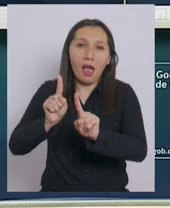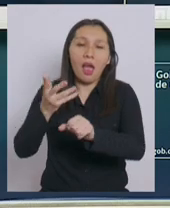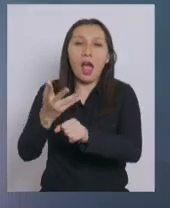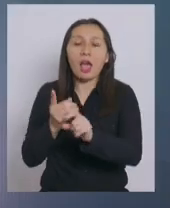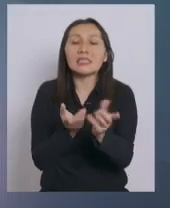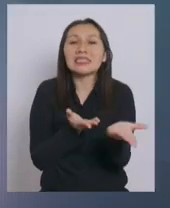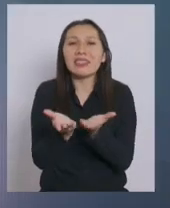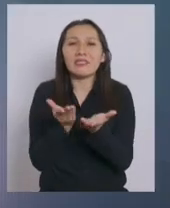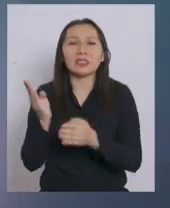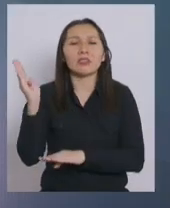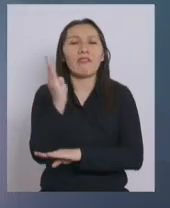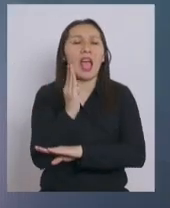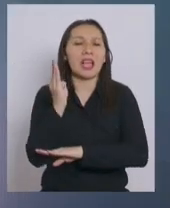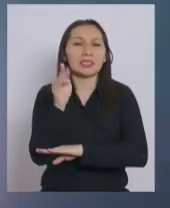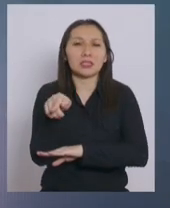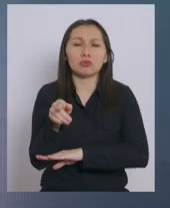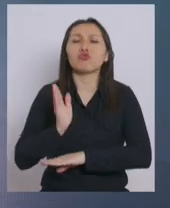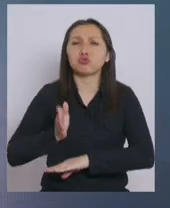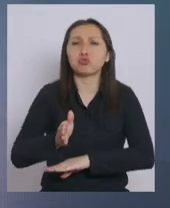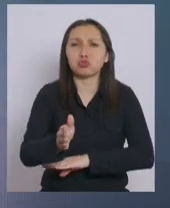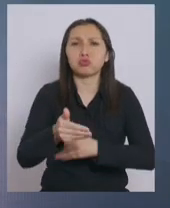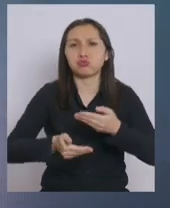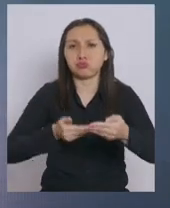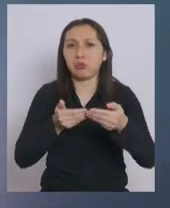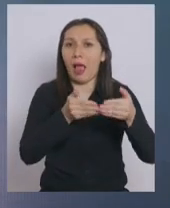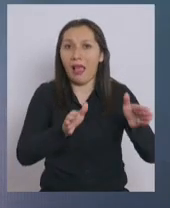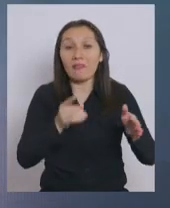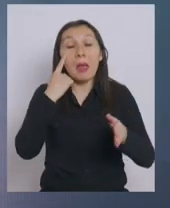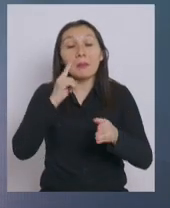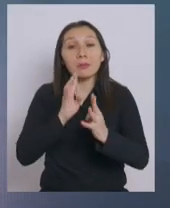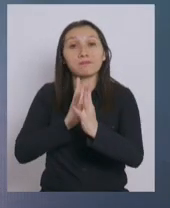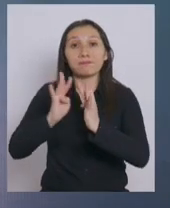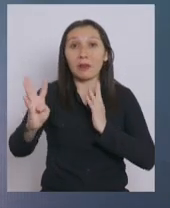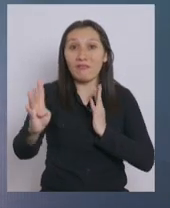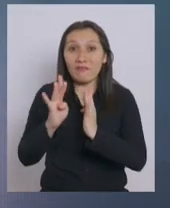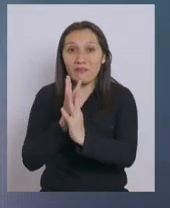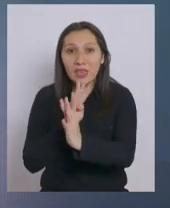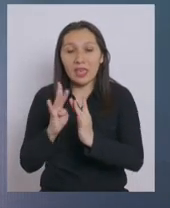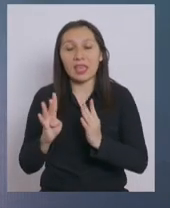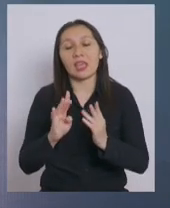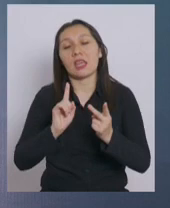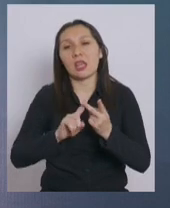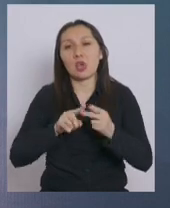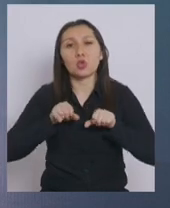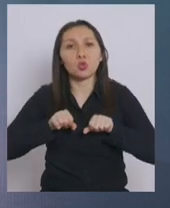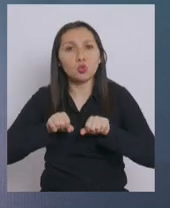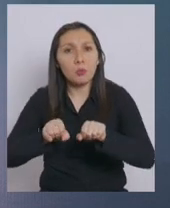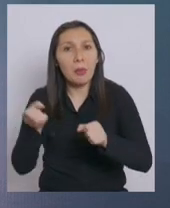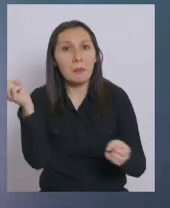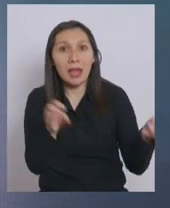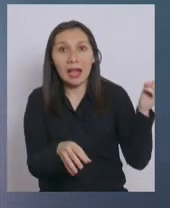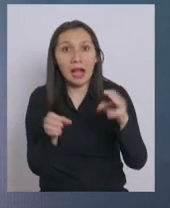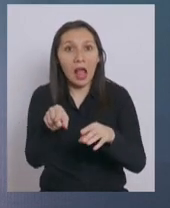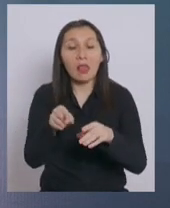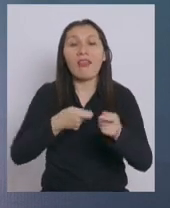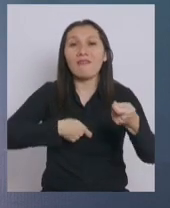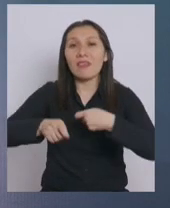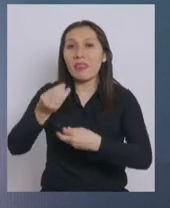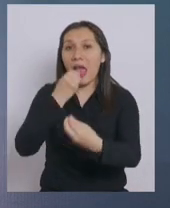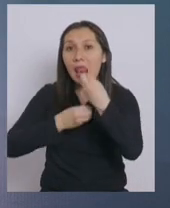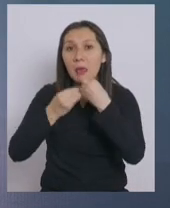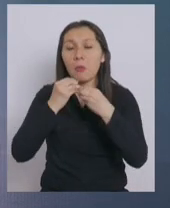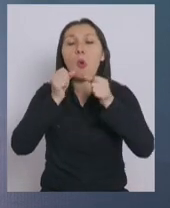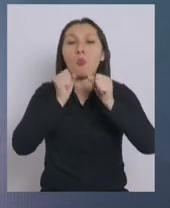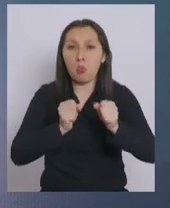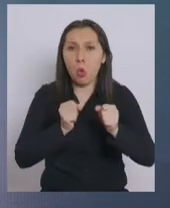servicios básicos que van a estar funcionando, pero tanto las ferias libres como los supermercados, particularmente los que venden alimentos,